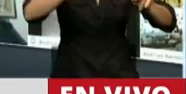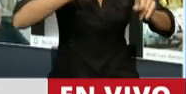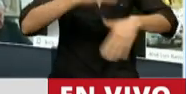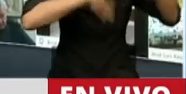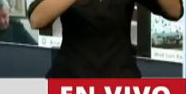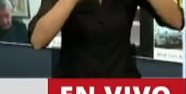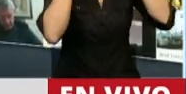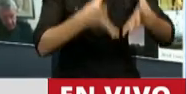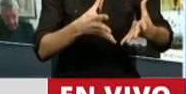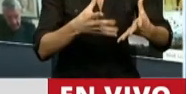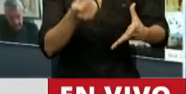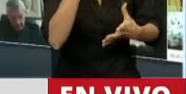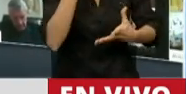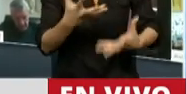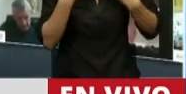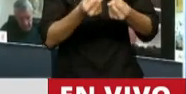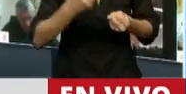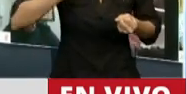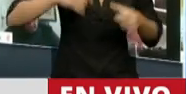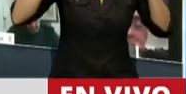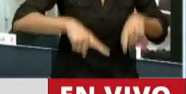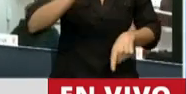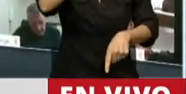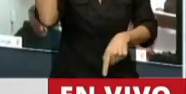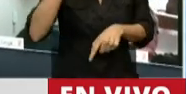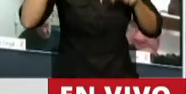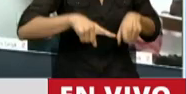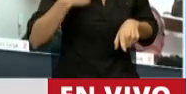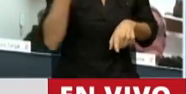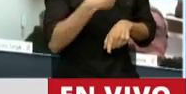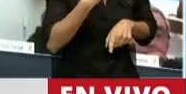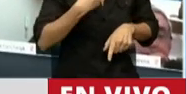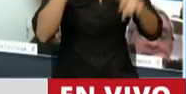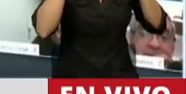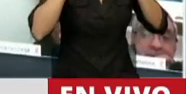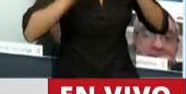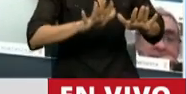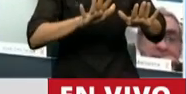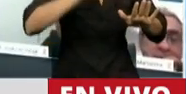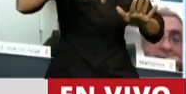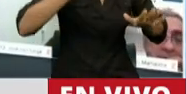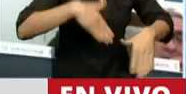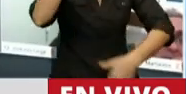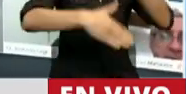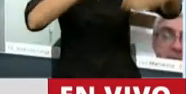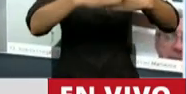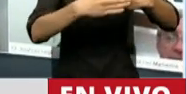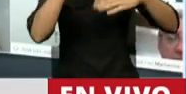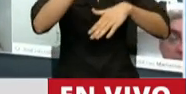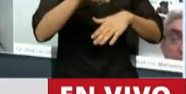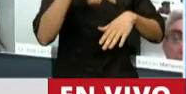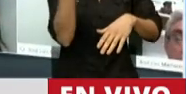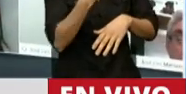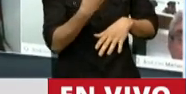si recorremos el camino de defender los intereses nacionales y de poner por encima de toda nuestra gente lo que nunca nos va a pasar es que